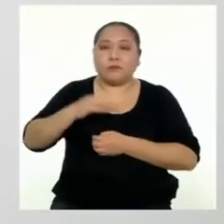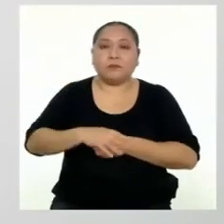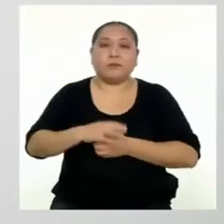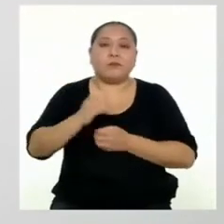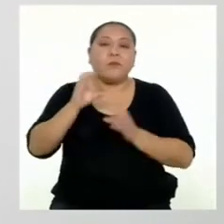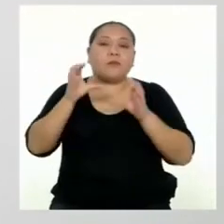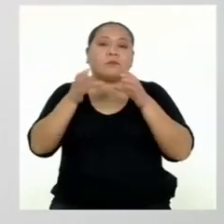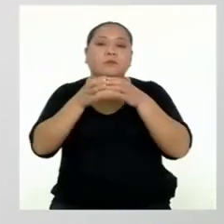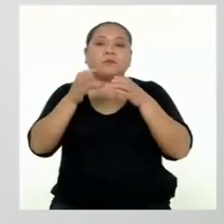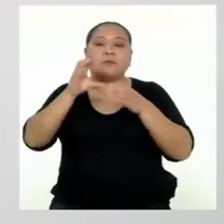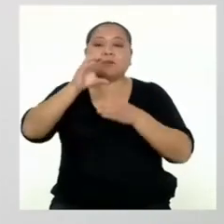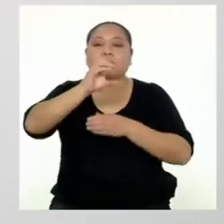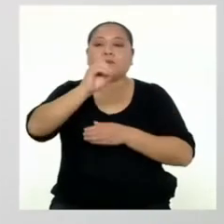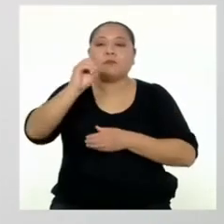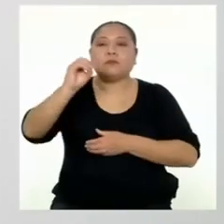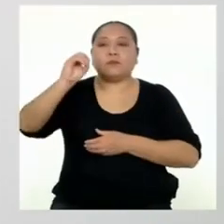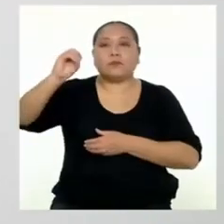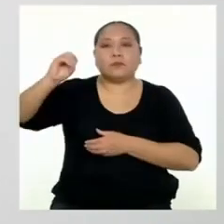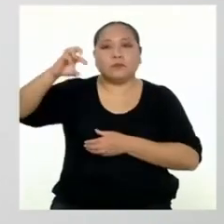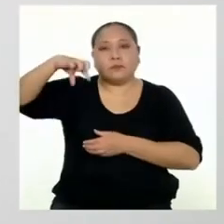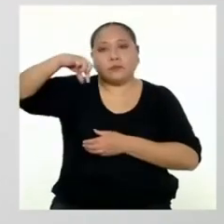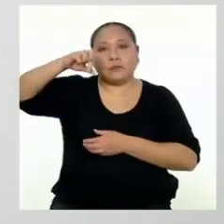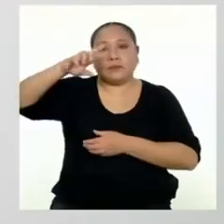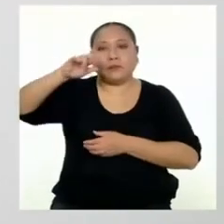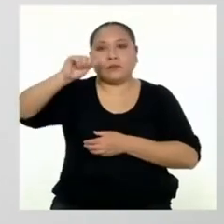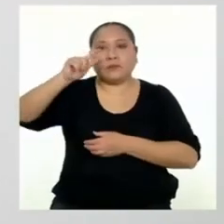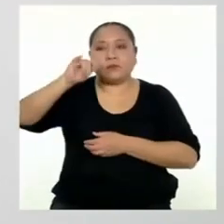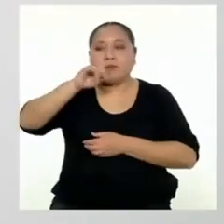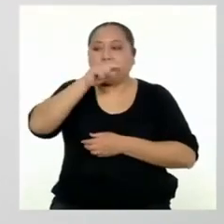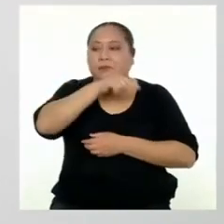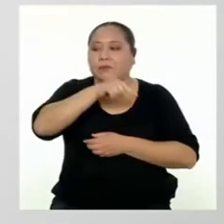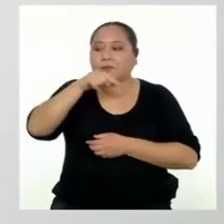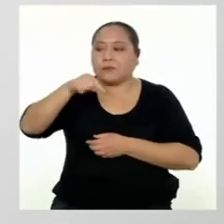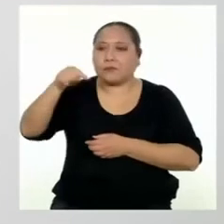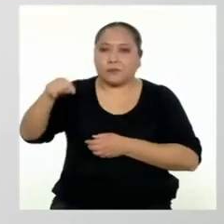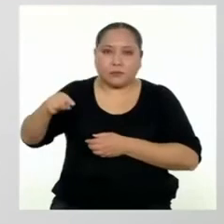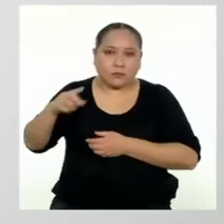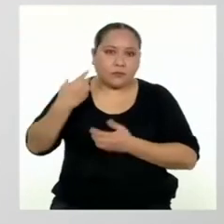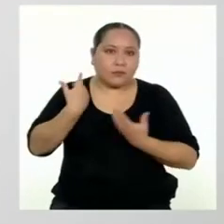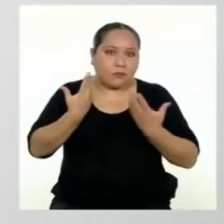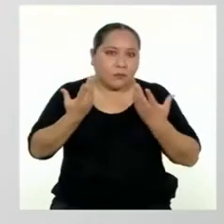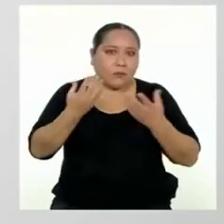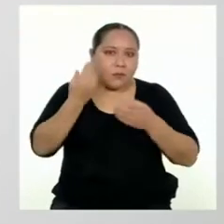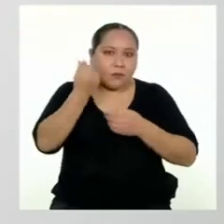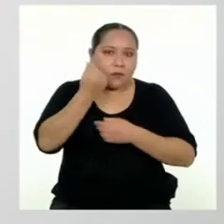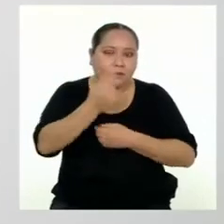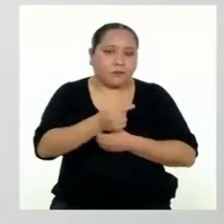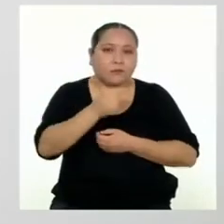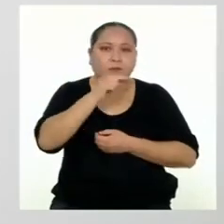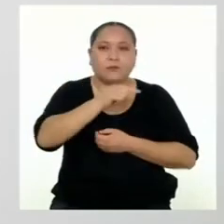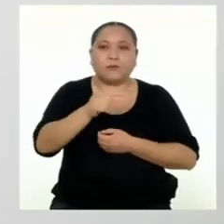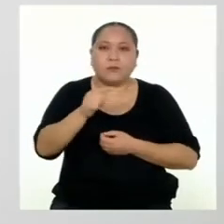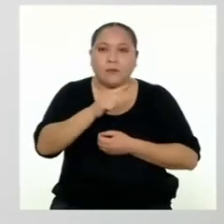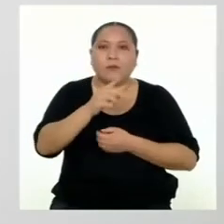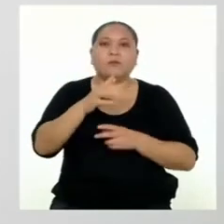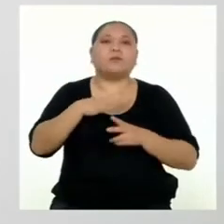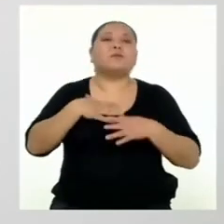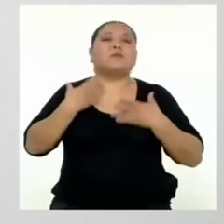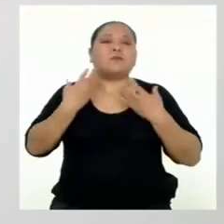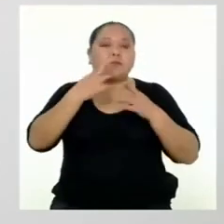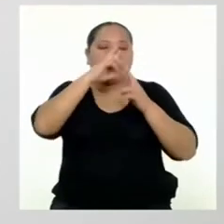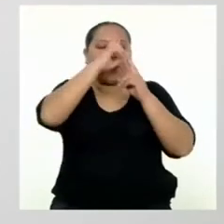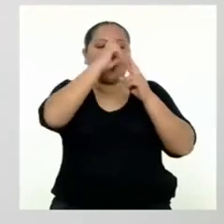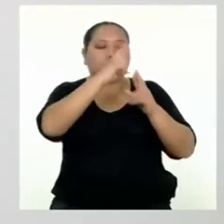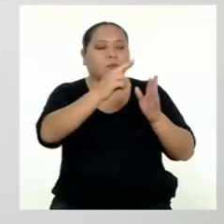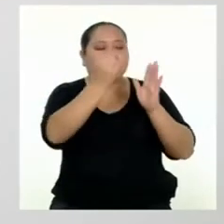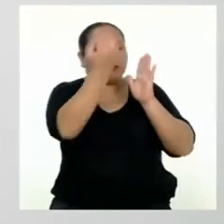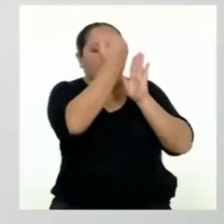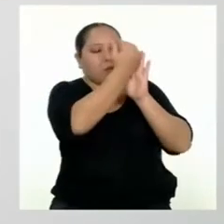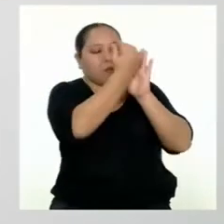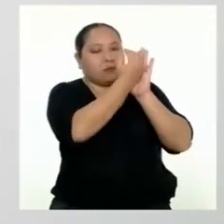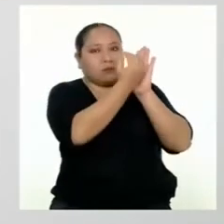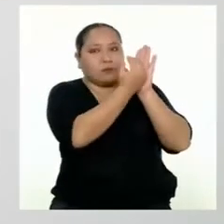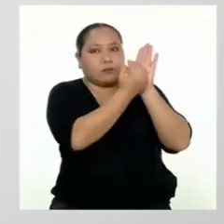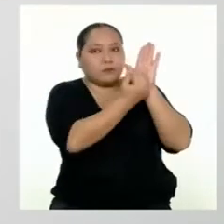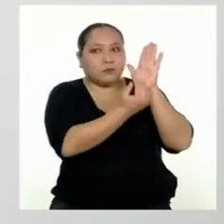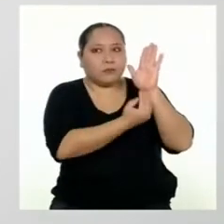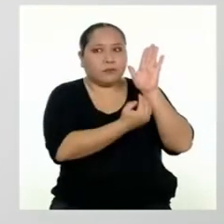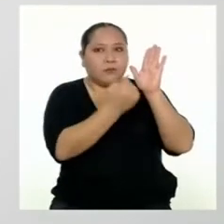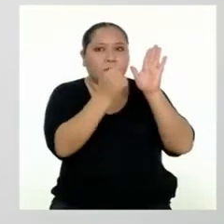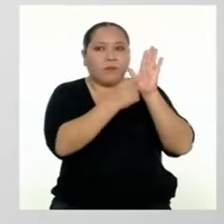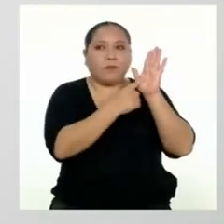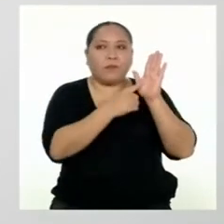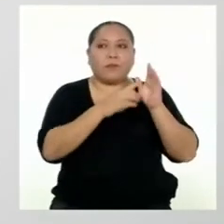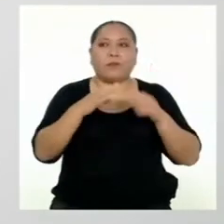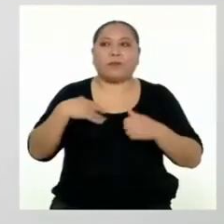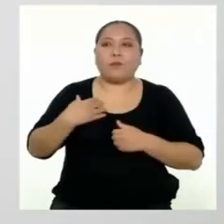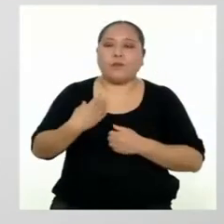y crédito. En cualquiera de estas instituciones financieras, deberás cumplir ciertos requisitos